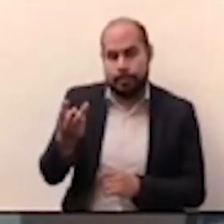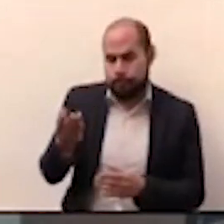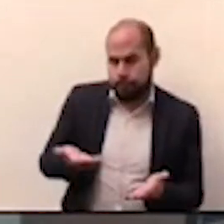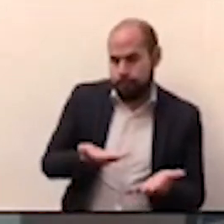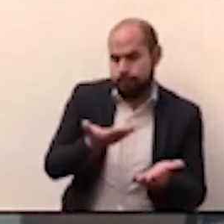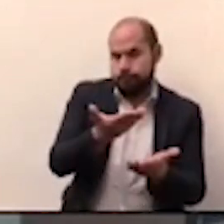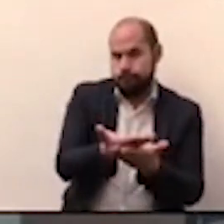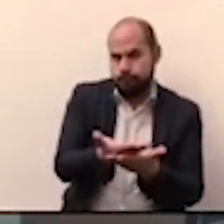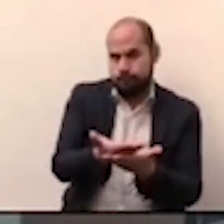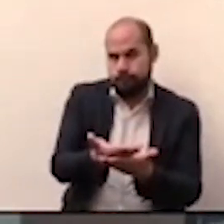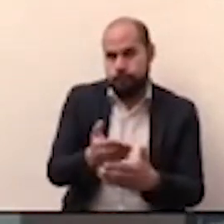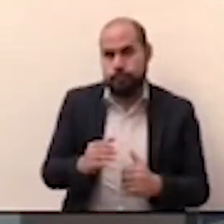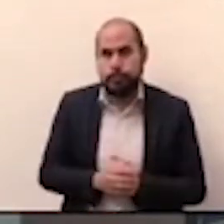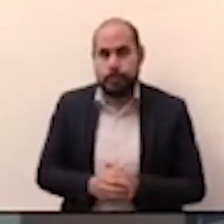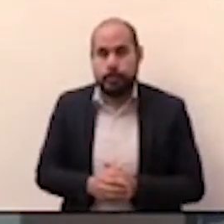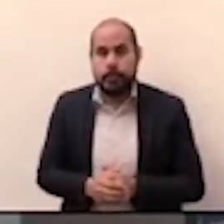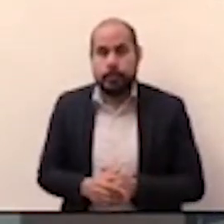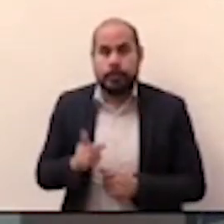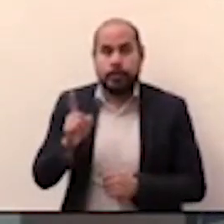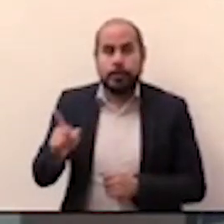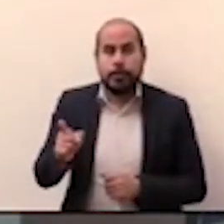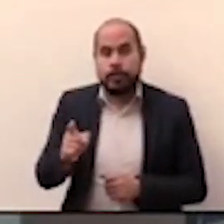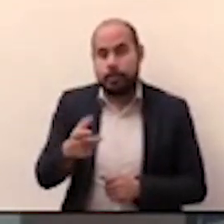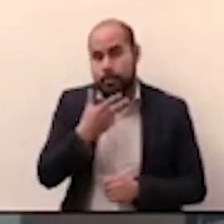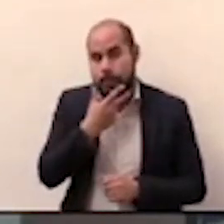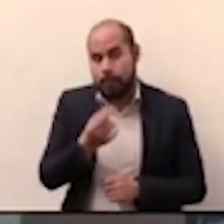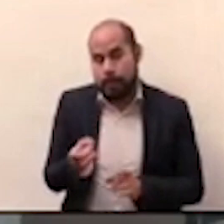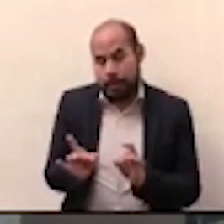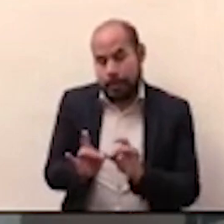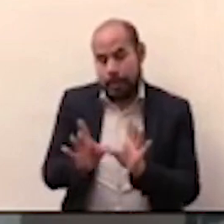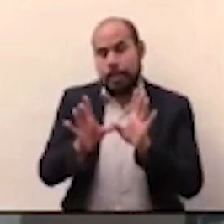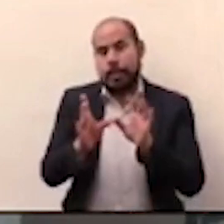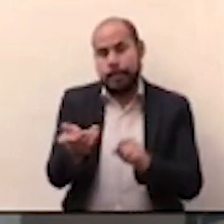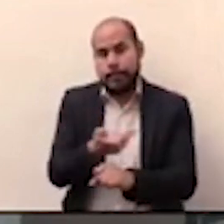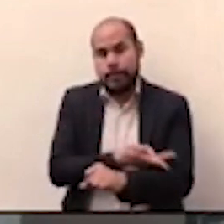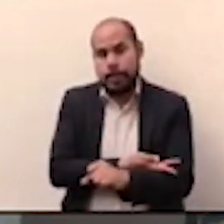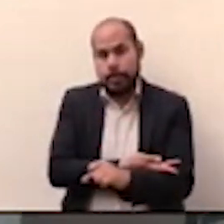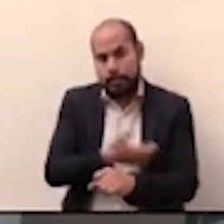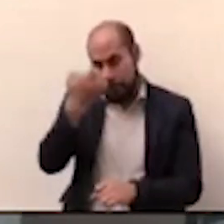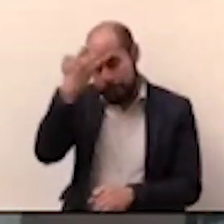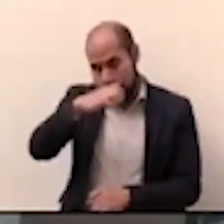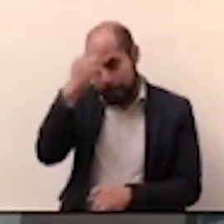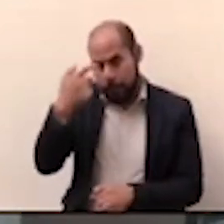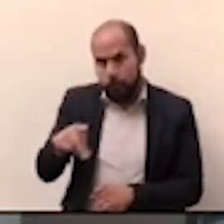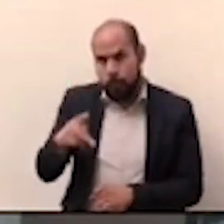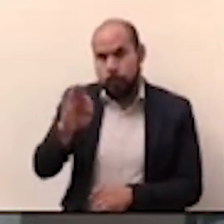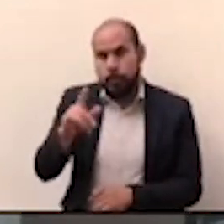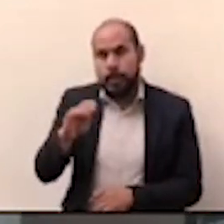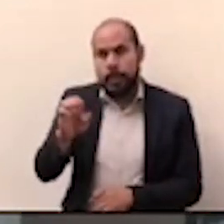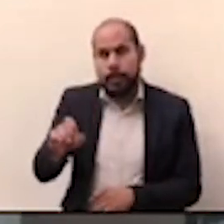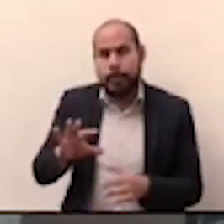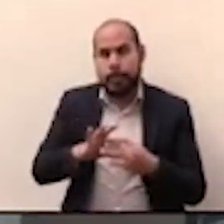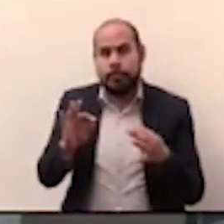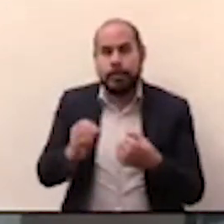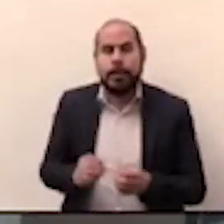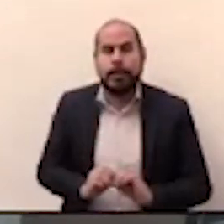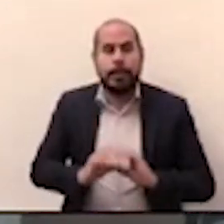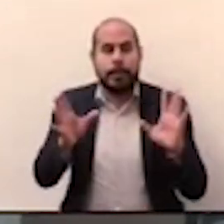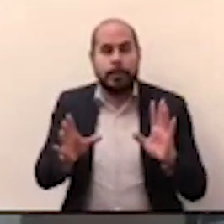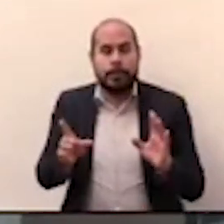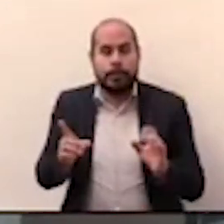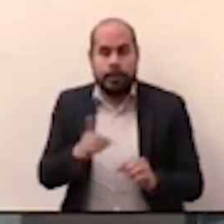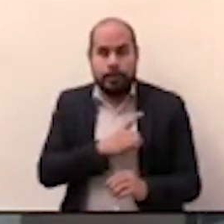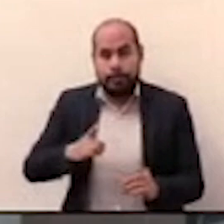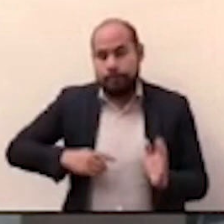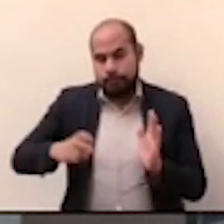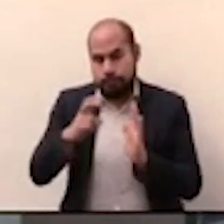El caso de Felipe Carpinteiro es un ejemplo claro de por qué necesitamos reformar la ley de víctimas